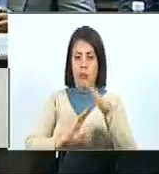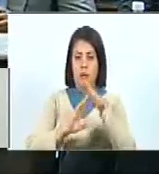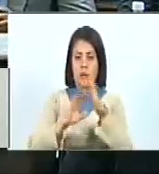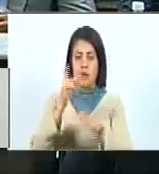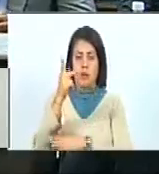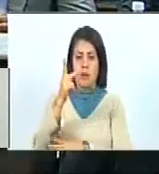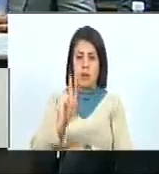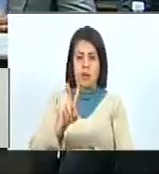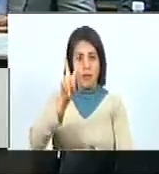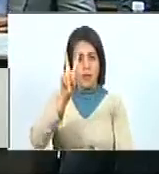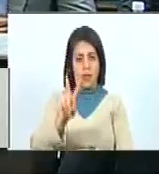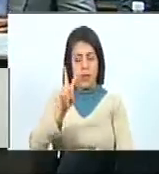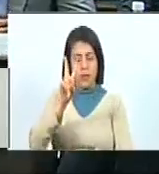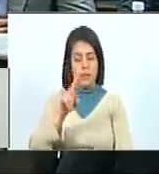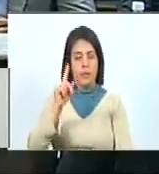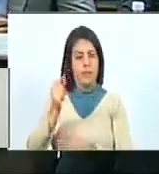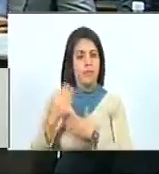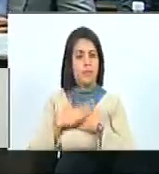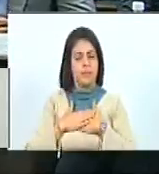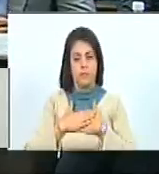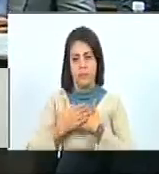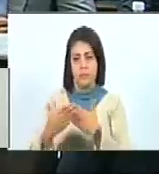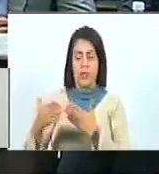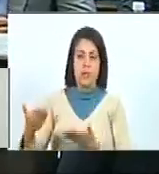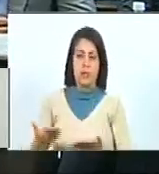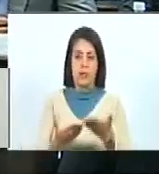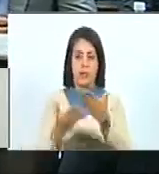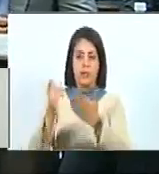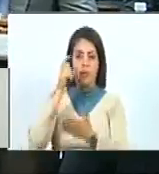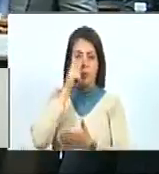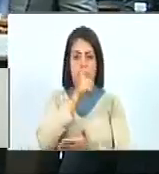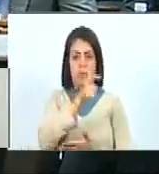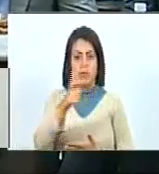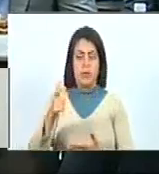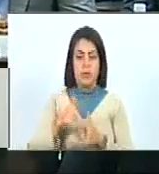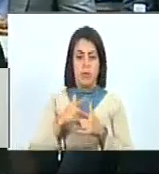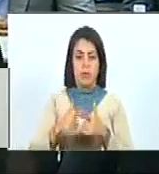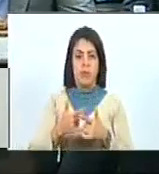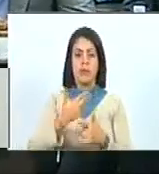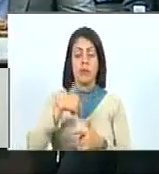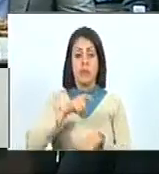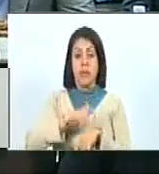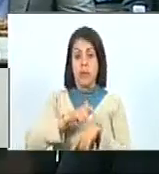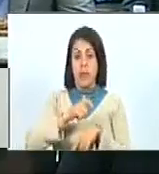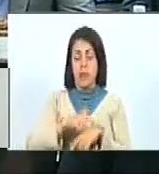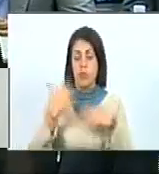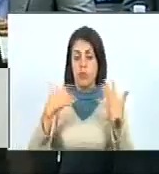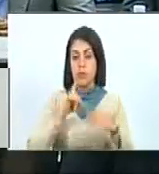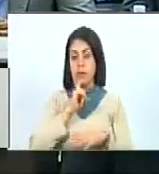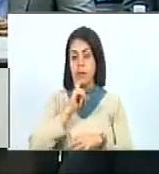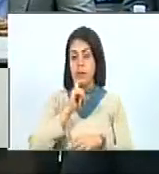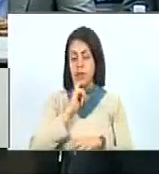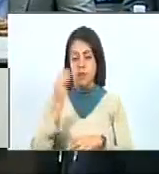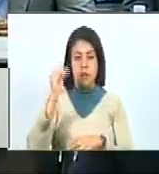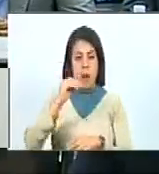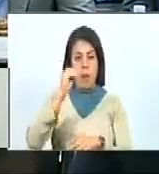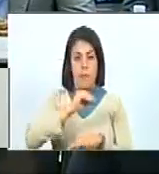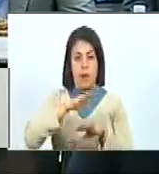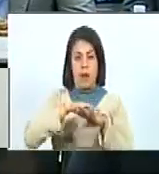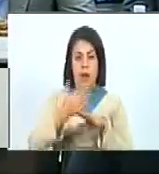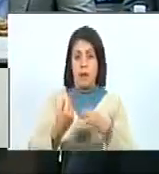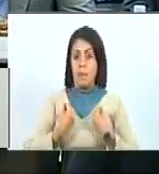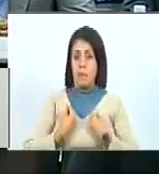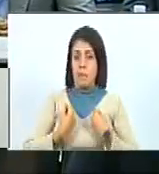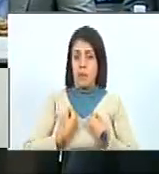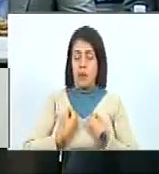parroquia El Valle, quien entregó su vida al servicio del pueblo, y que en los momentos de coyuntura más difíciles que